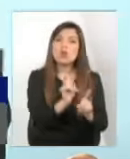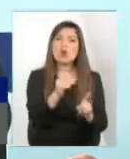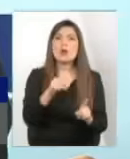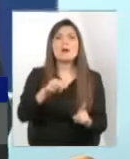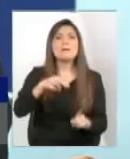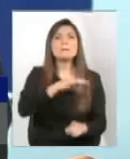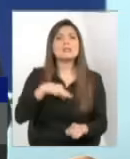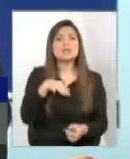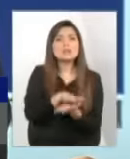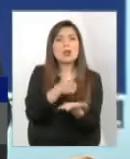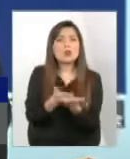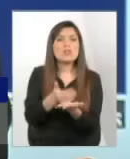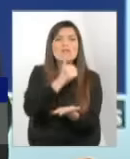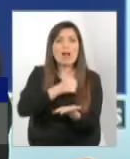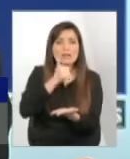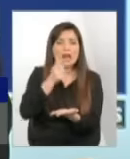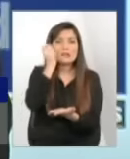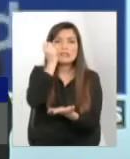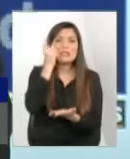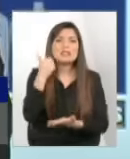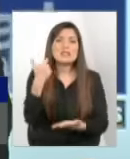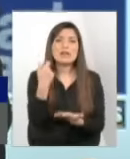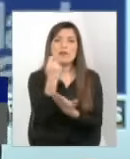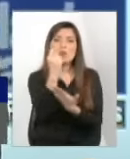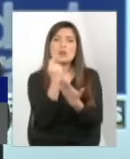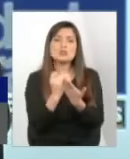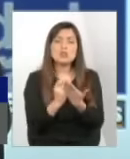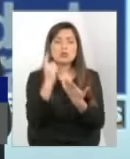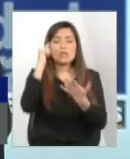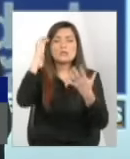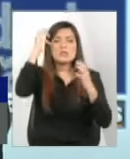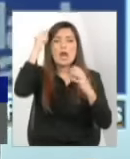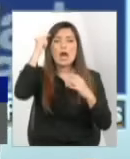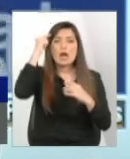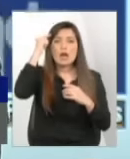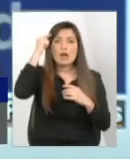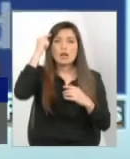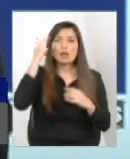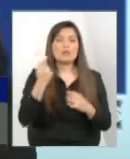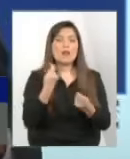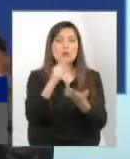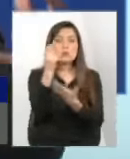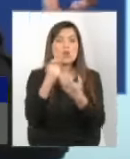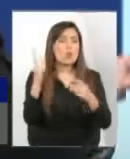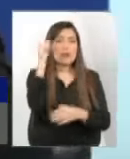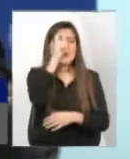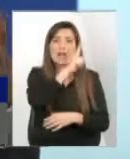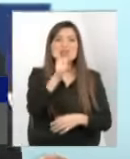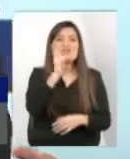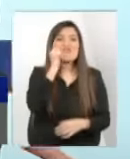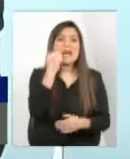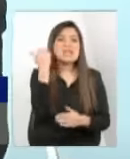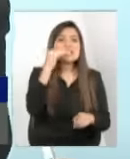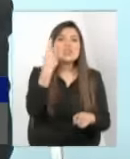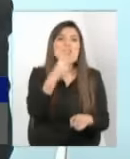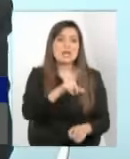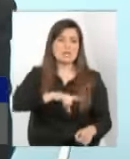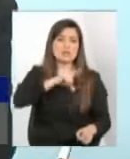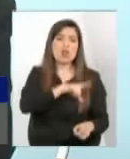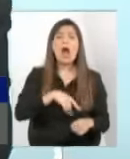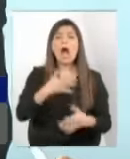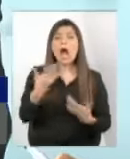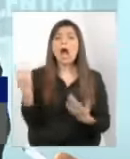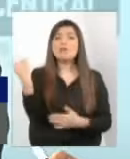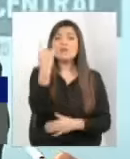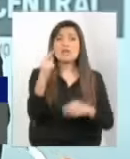lo que no comprende la evaluación psiquiátrica que acaba de hacer el mensal es que tenemos una evaluación especialmente compleja esto no son los niños de un liceo de un colegio que puede ir a una enfermera